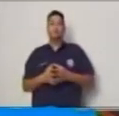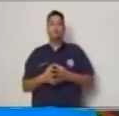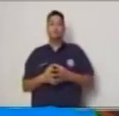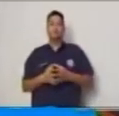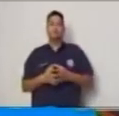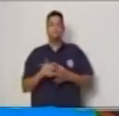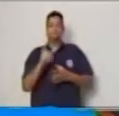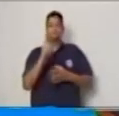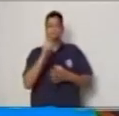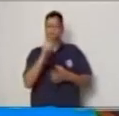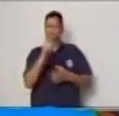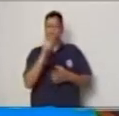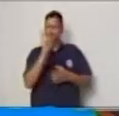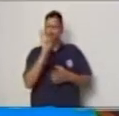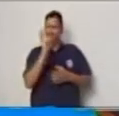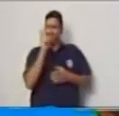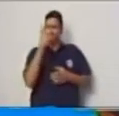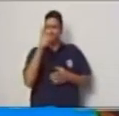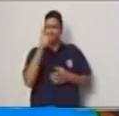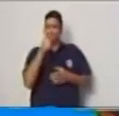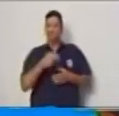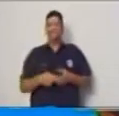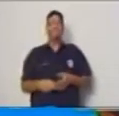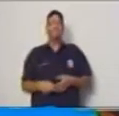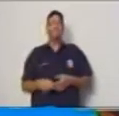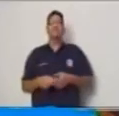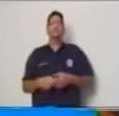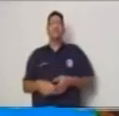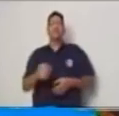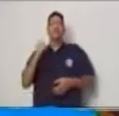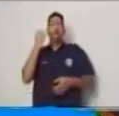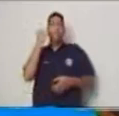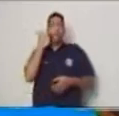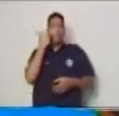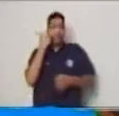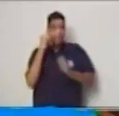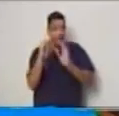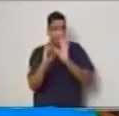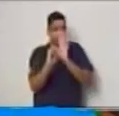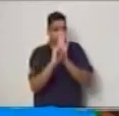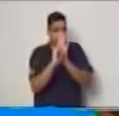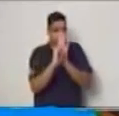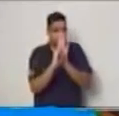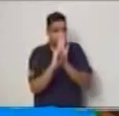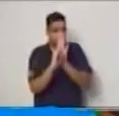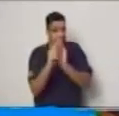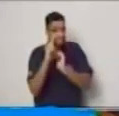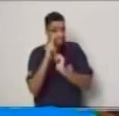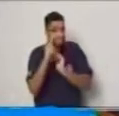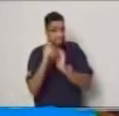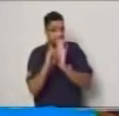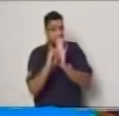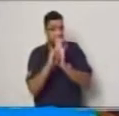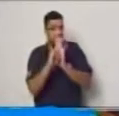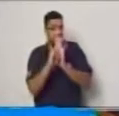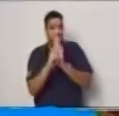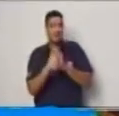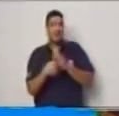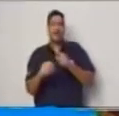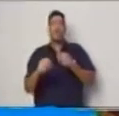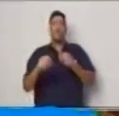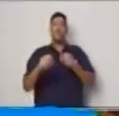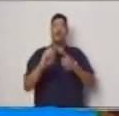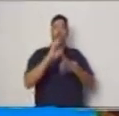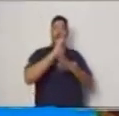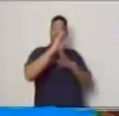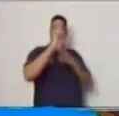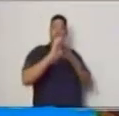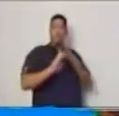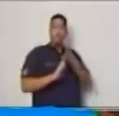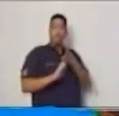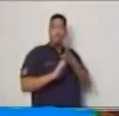exacto identificamos que la variable dependiente van a ser